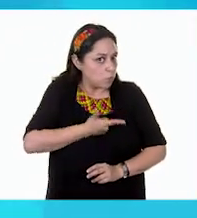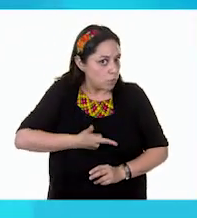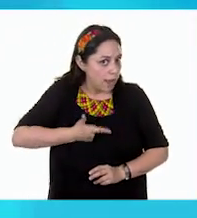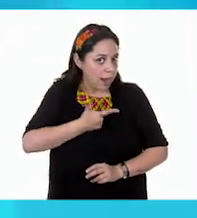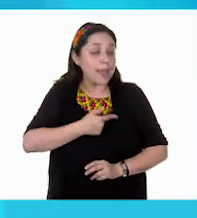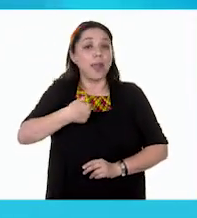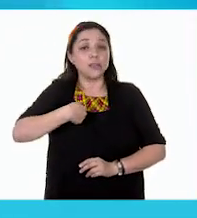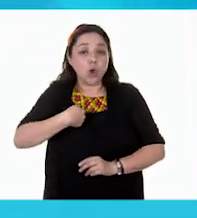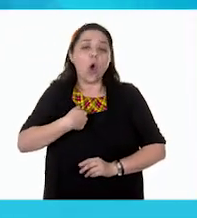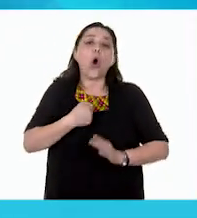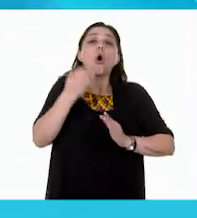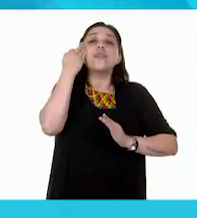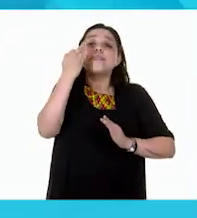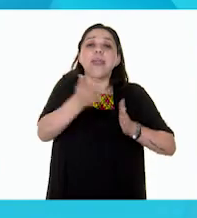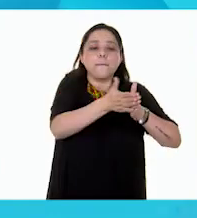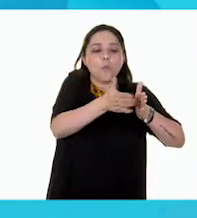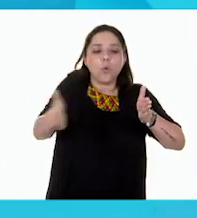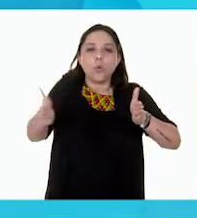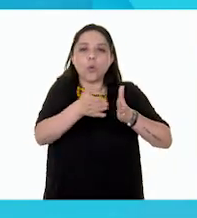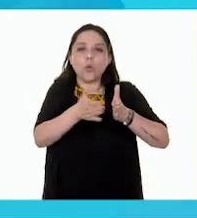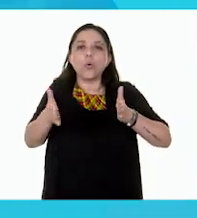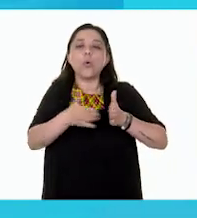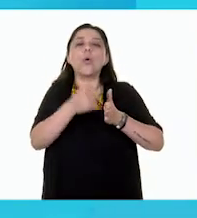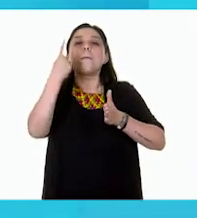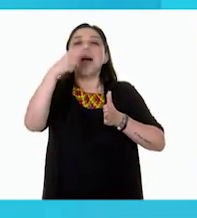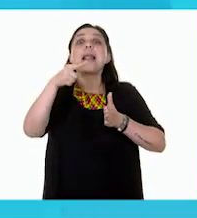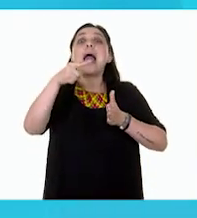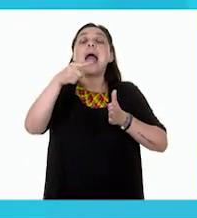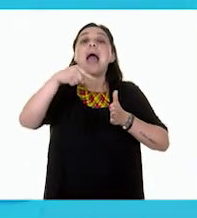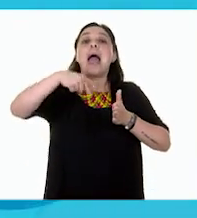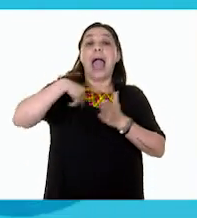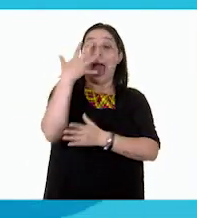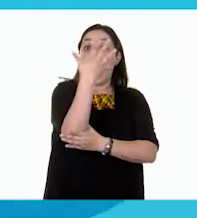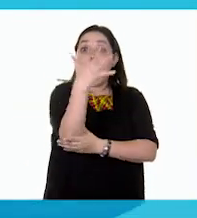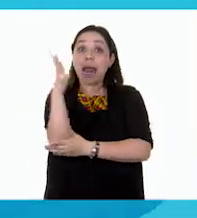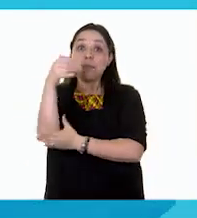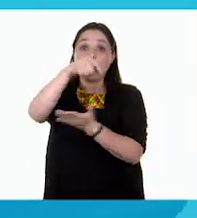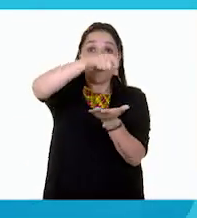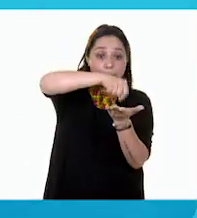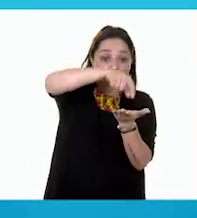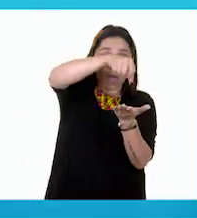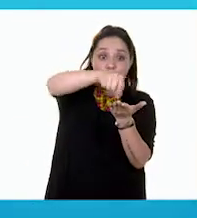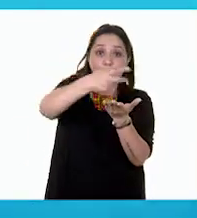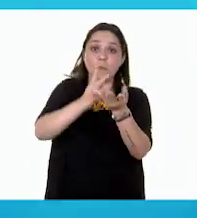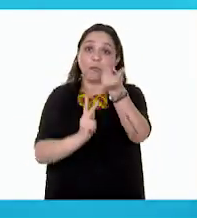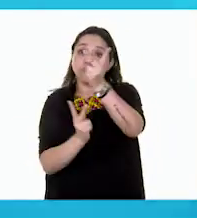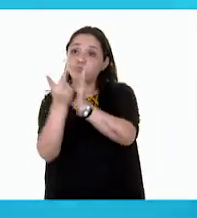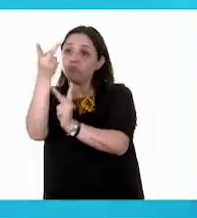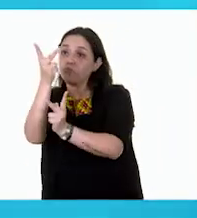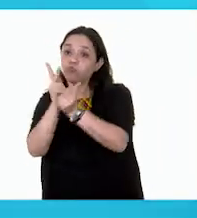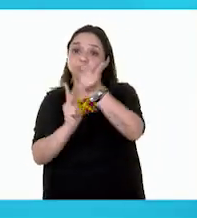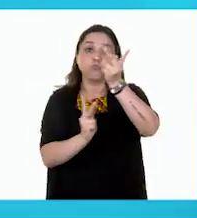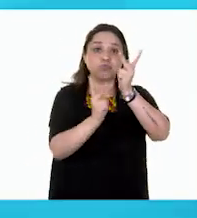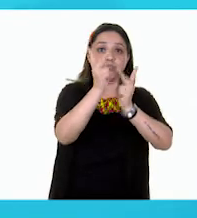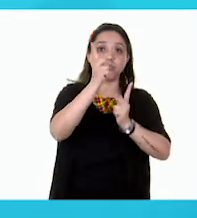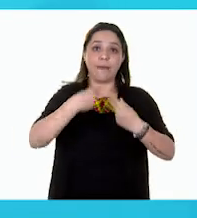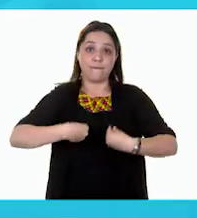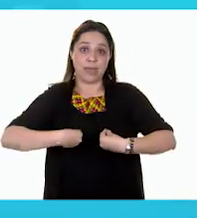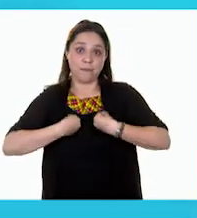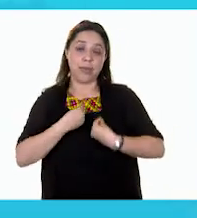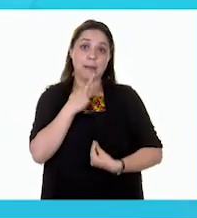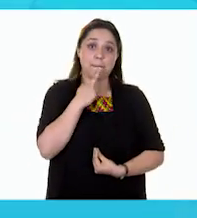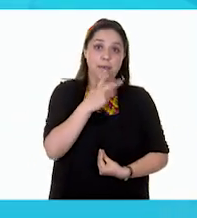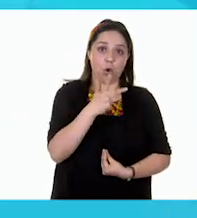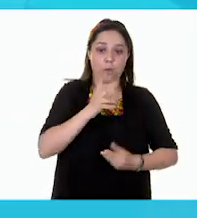una jornada donde plantemos muchos arbolitos para tener un lugar mejor para vivir y que